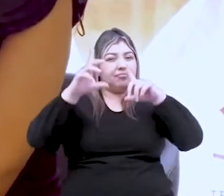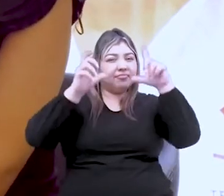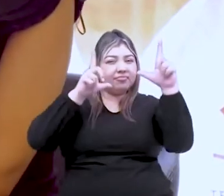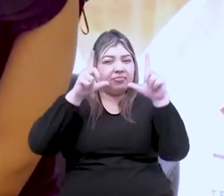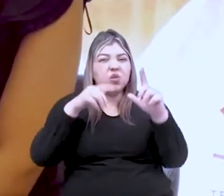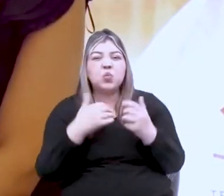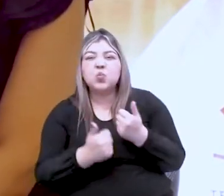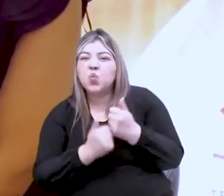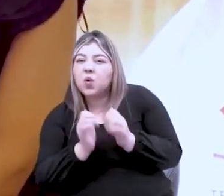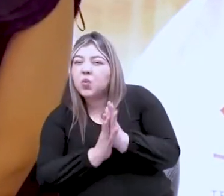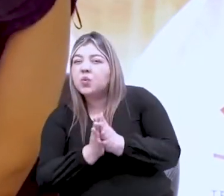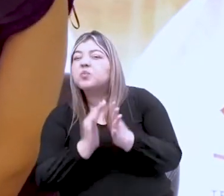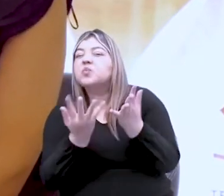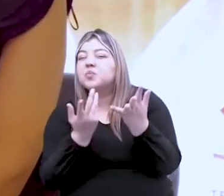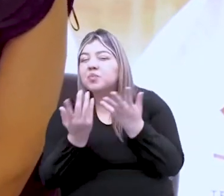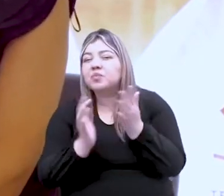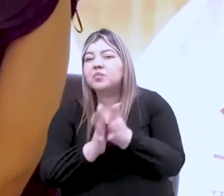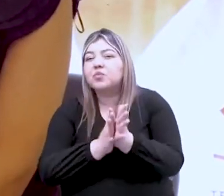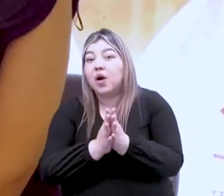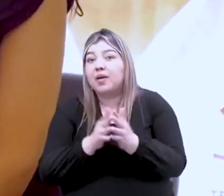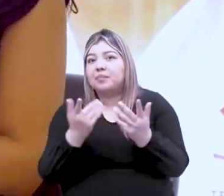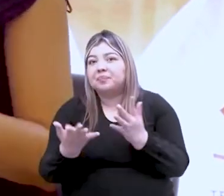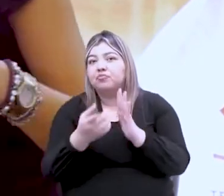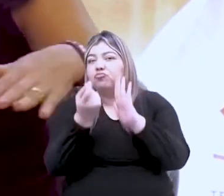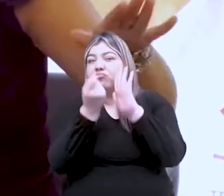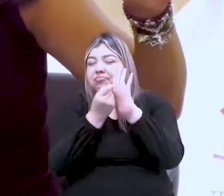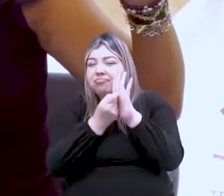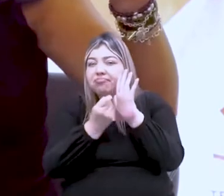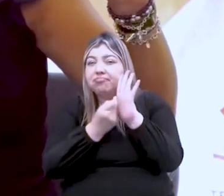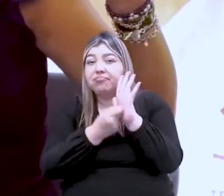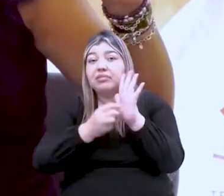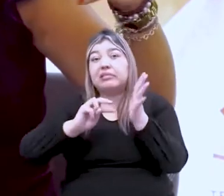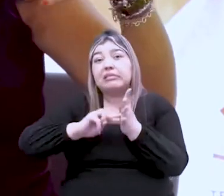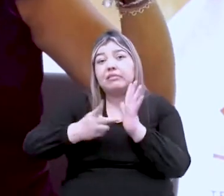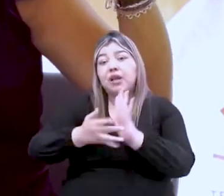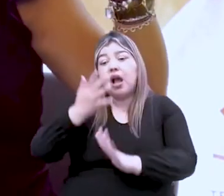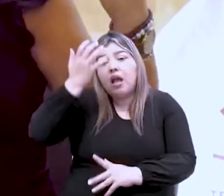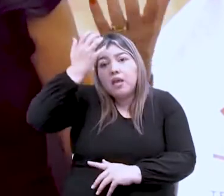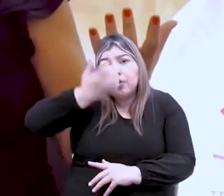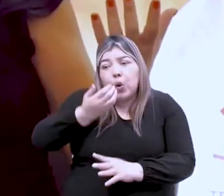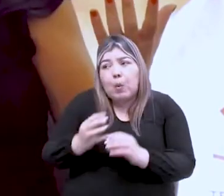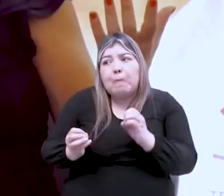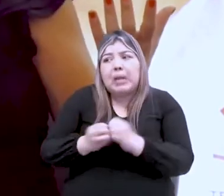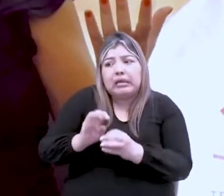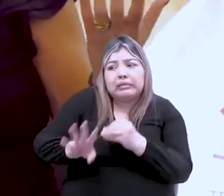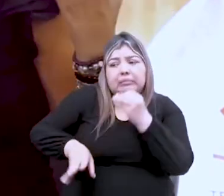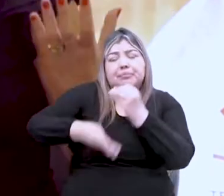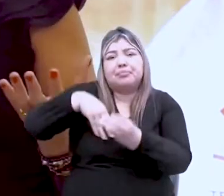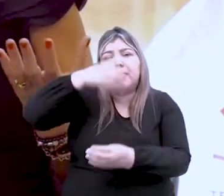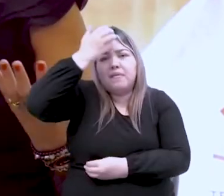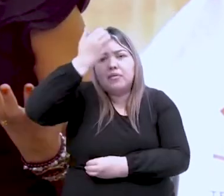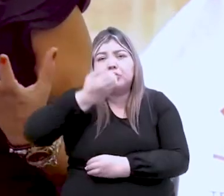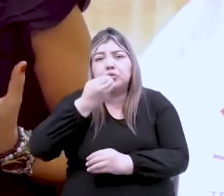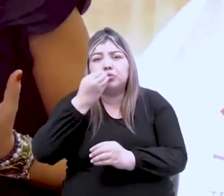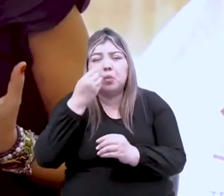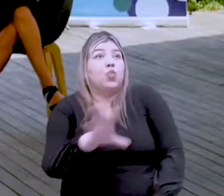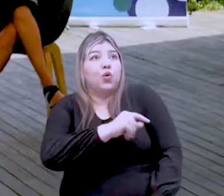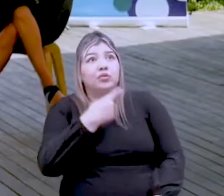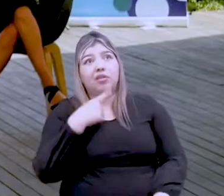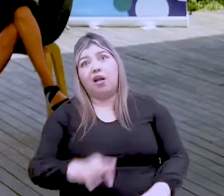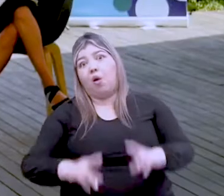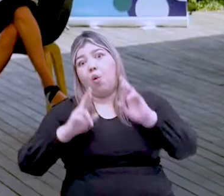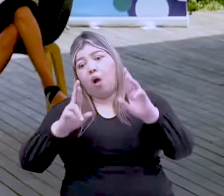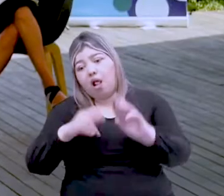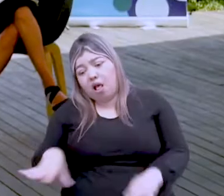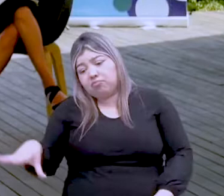esa valoración, y esa valoración es entender que no es una evaluación más, no es un ranking. Es un proceso generoso,